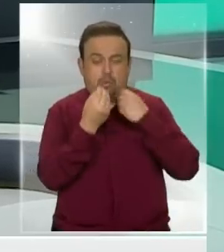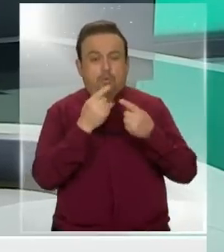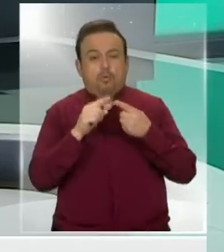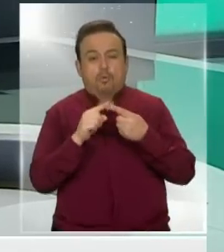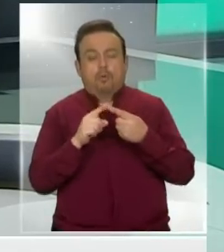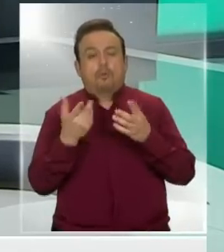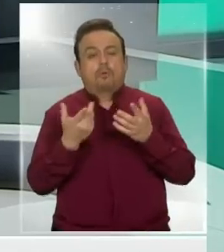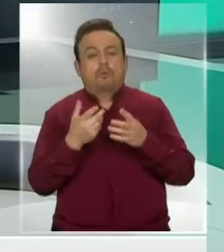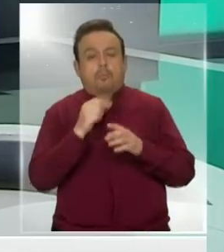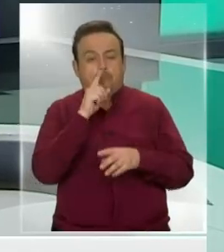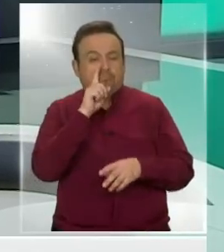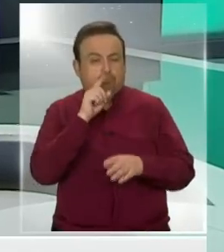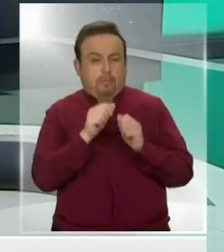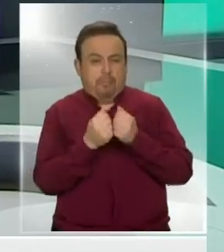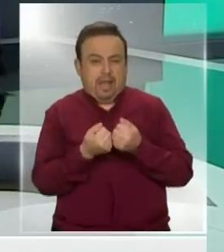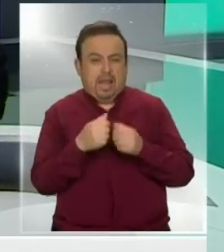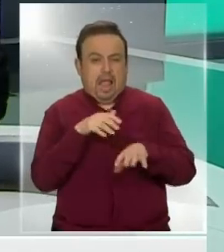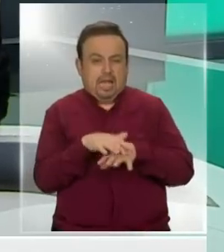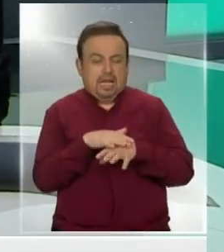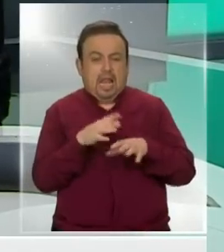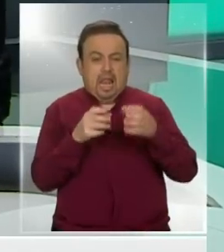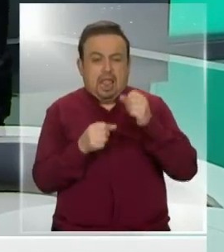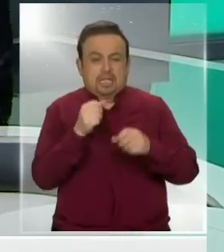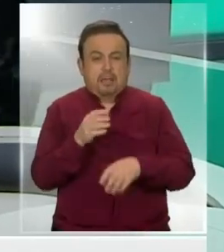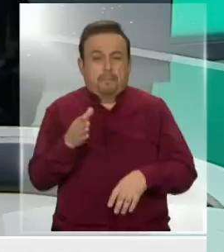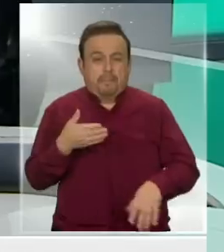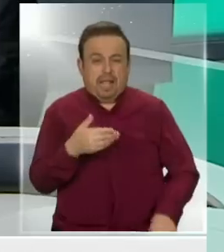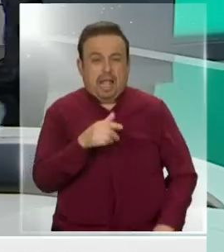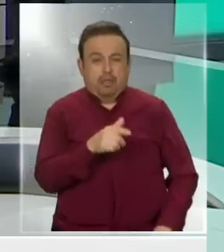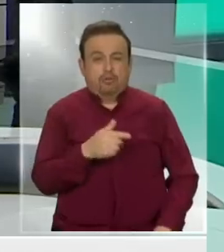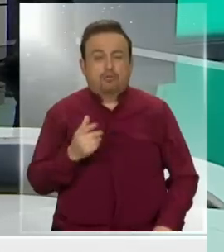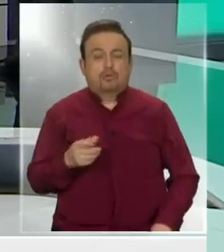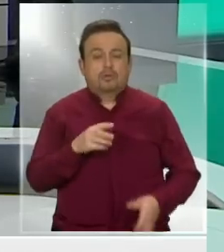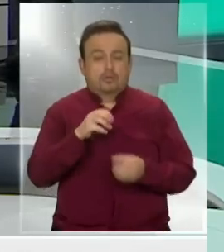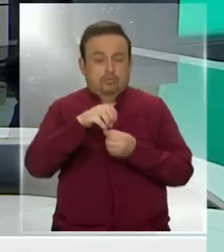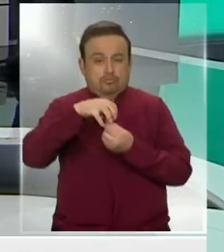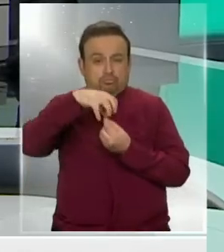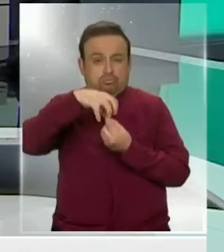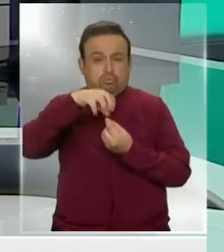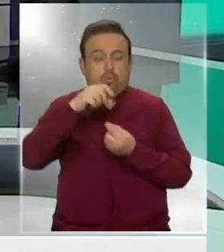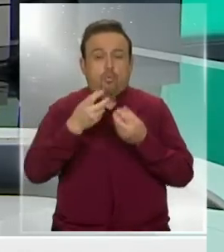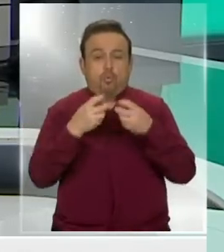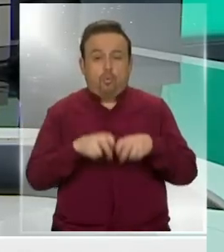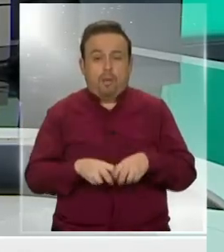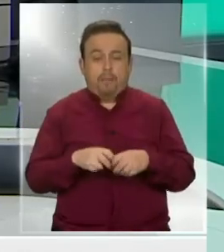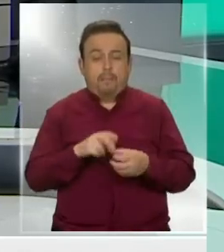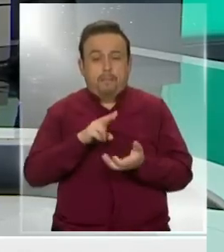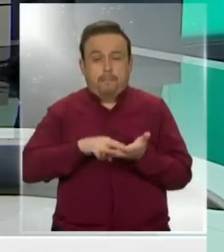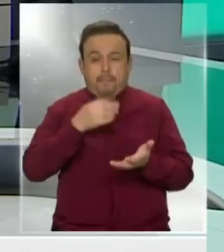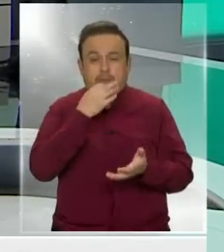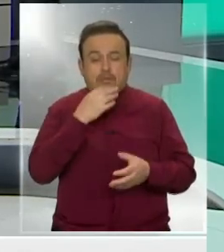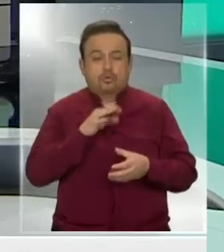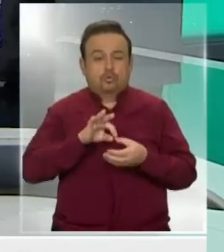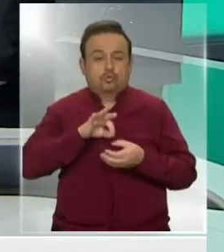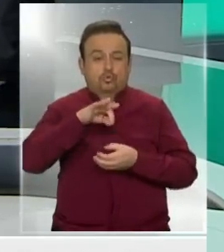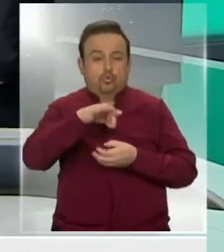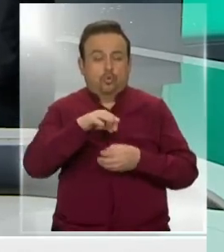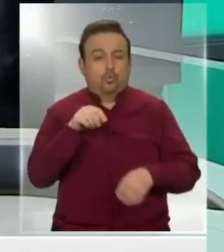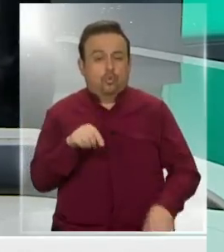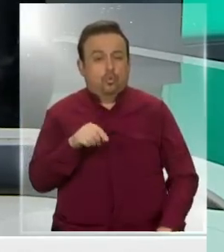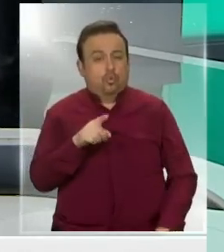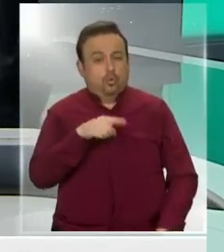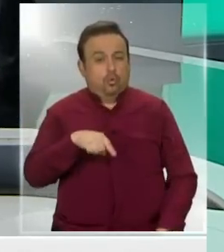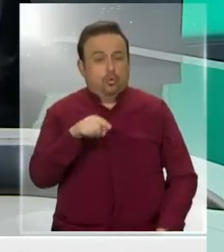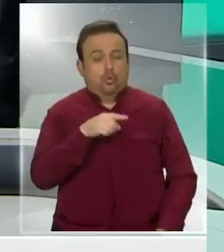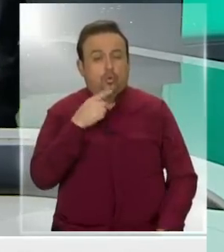¿Qué alimentación? Que hay alimentos pan, harina, leche, pescados, me corro aquí, champiñones, huevo, falta, yogur. Además